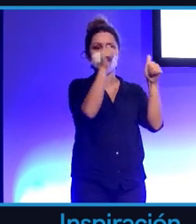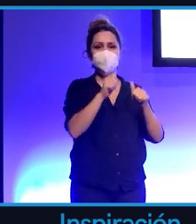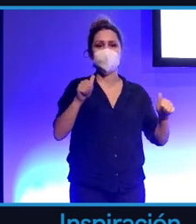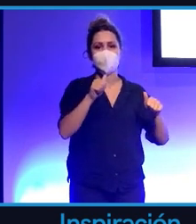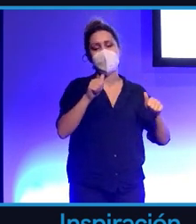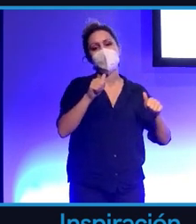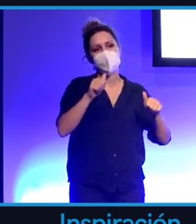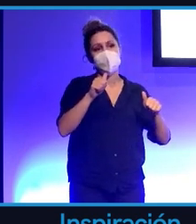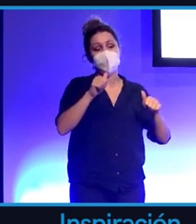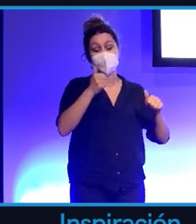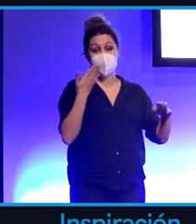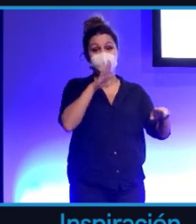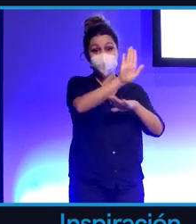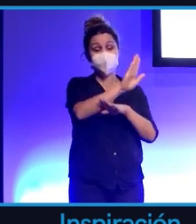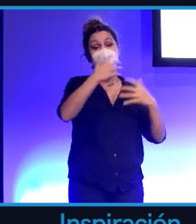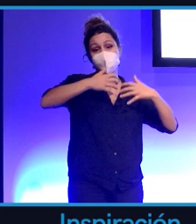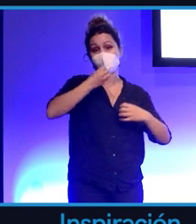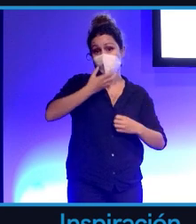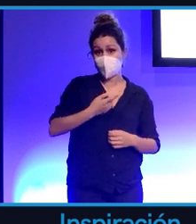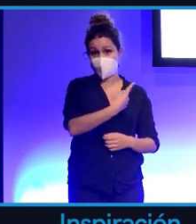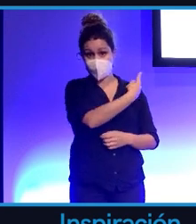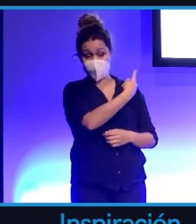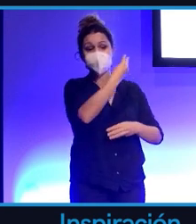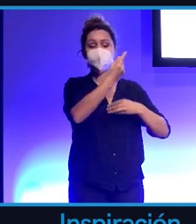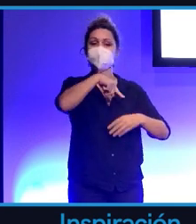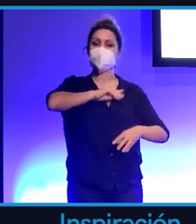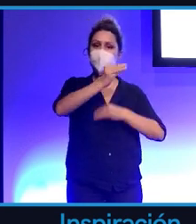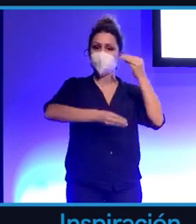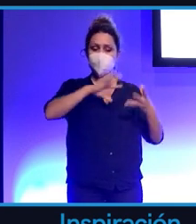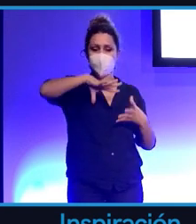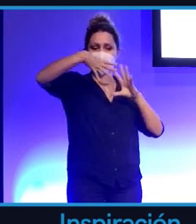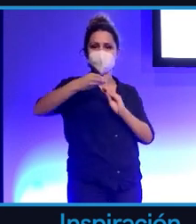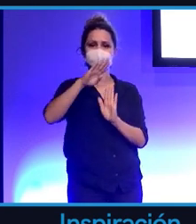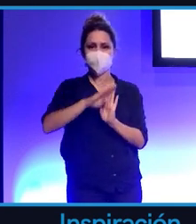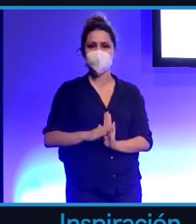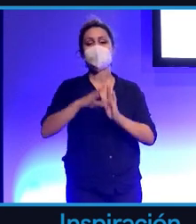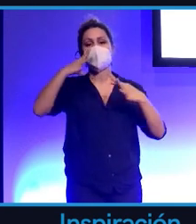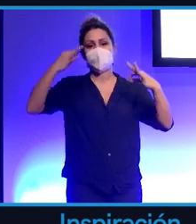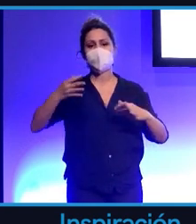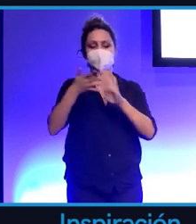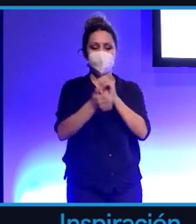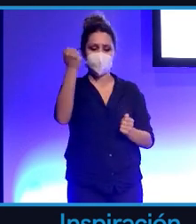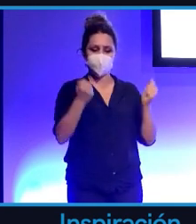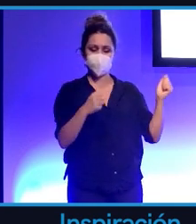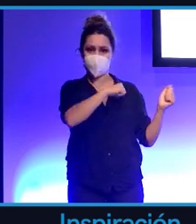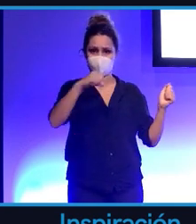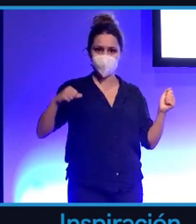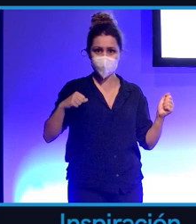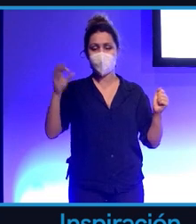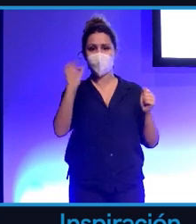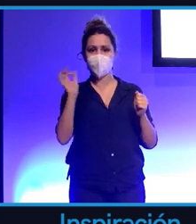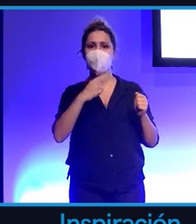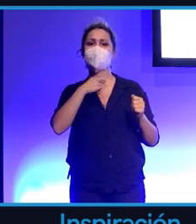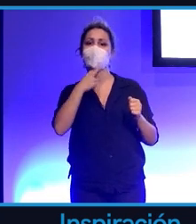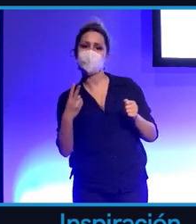y lo estamos utilizando en aplicaciones reales, conducción autónoma, asistentes de voz, pero todavía